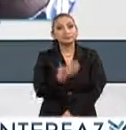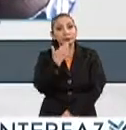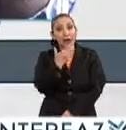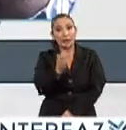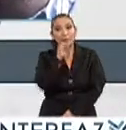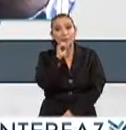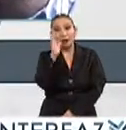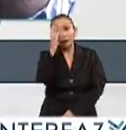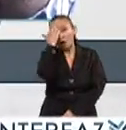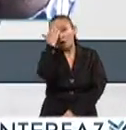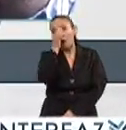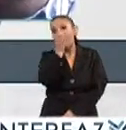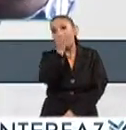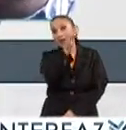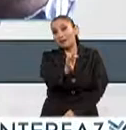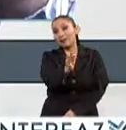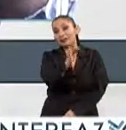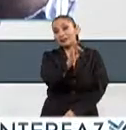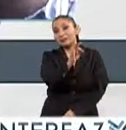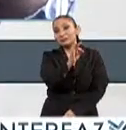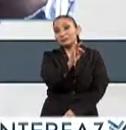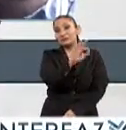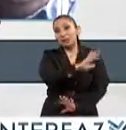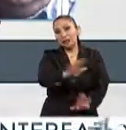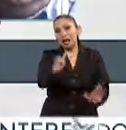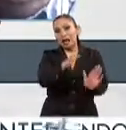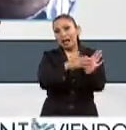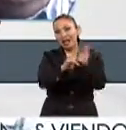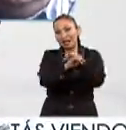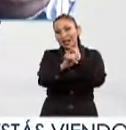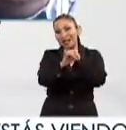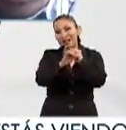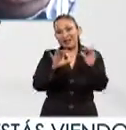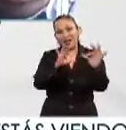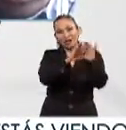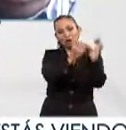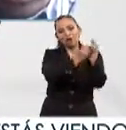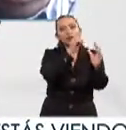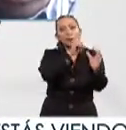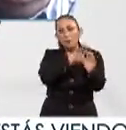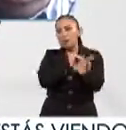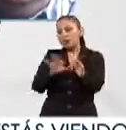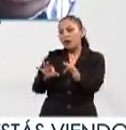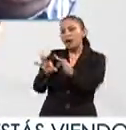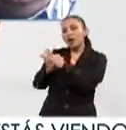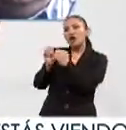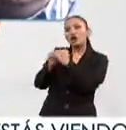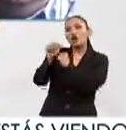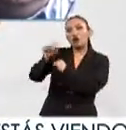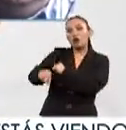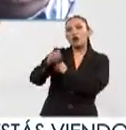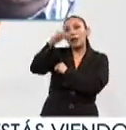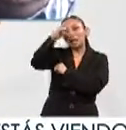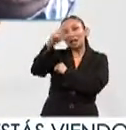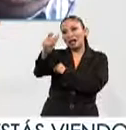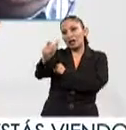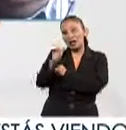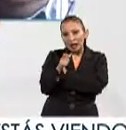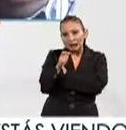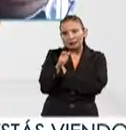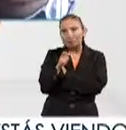bien y también recordarles precisamente que además de estas páginas originarias de los cursos también pueden accederlo por parte de México